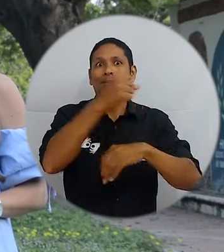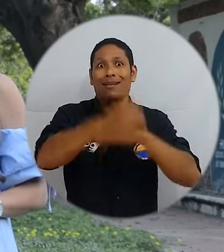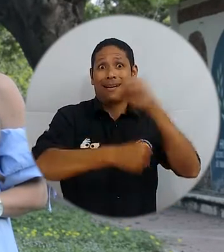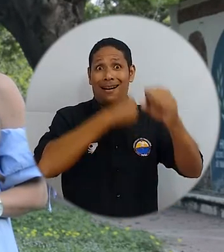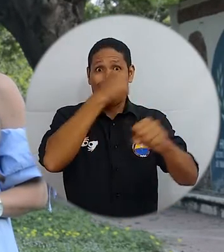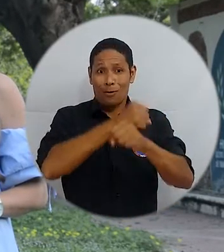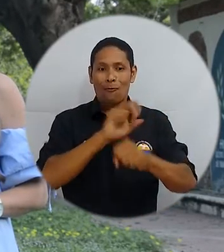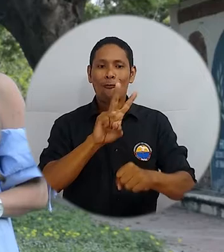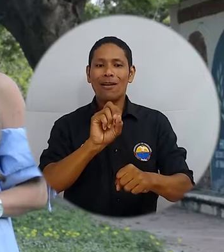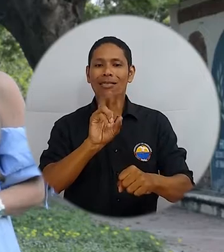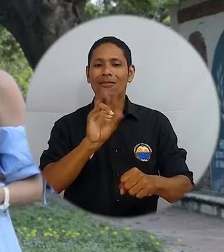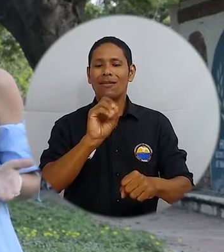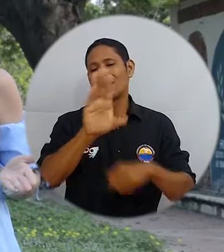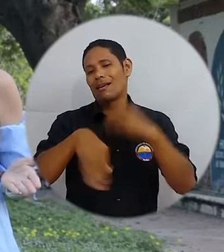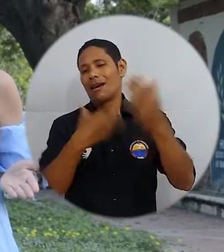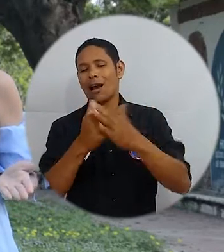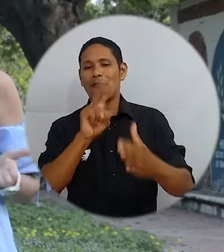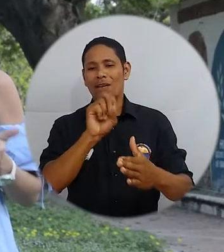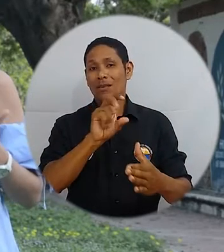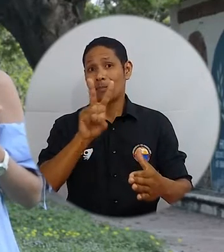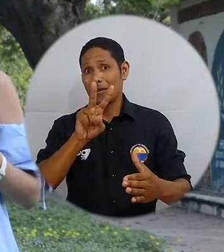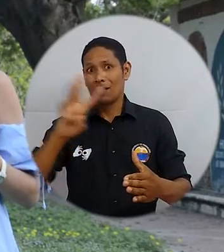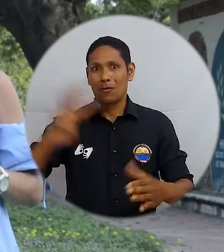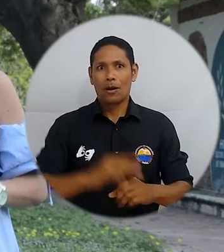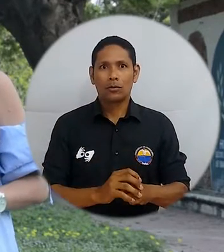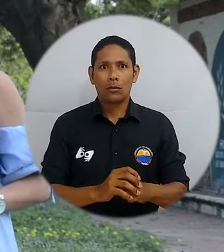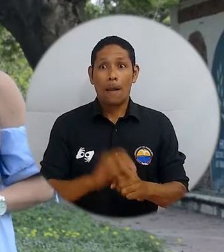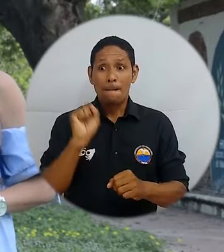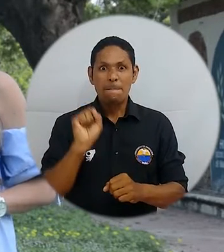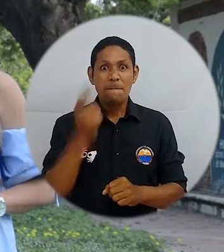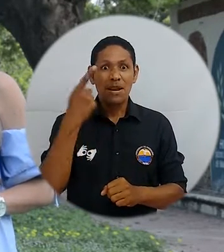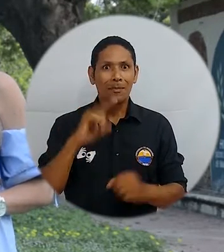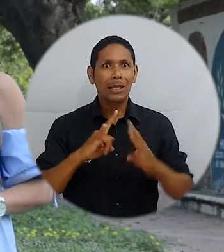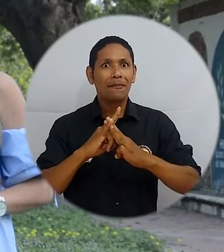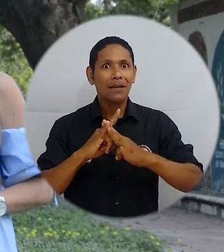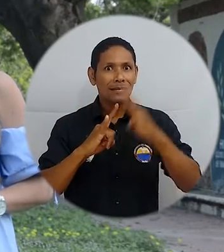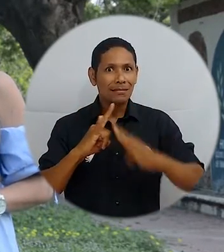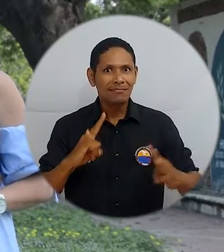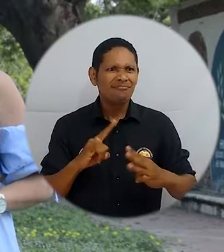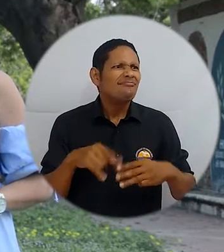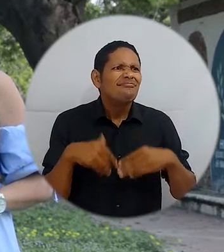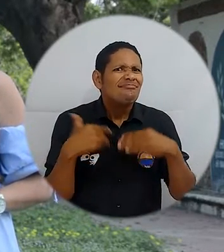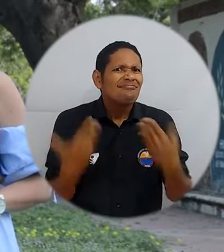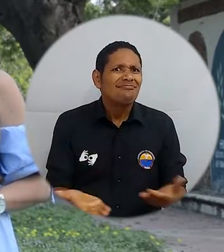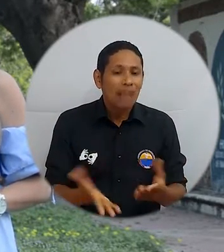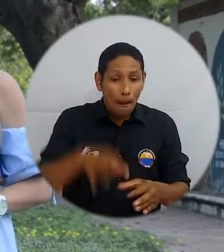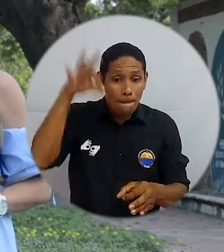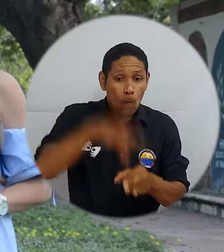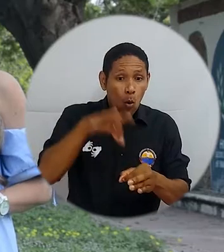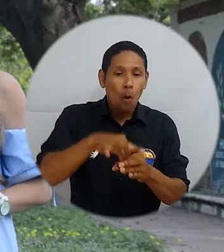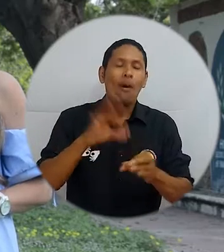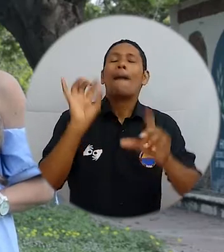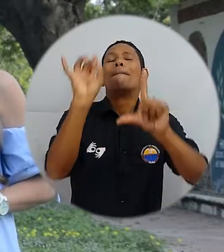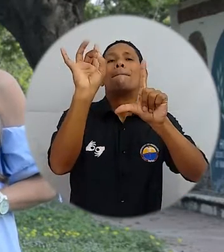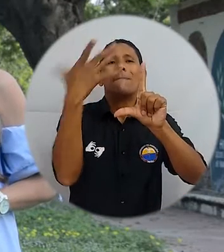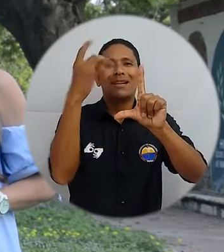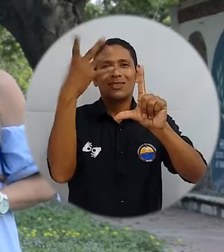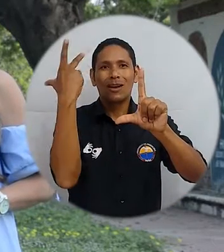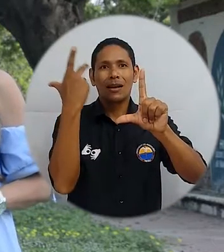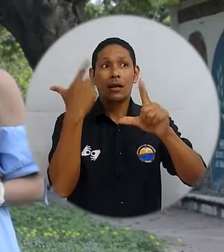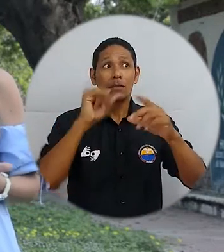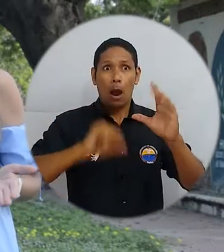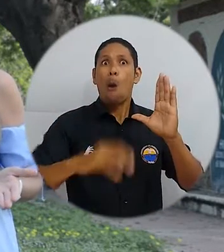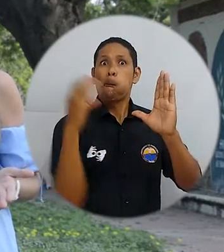-2024. Por primera vez en la universidad, la consulta se realizará de manera virtual a través de un aplicativo